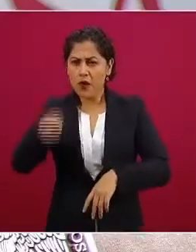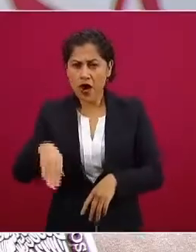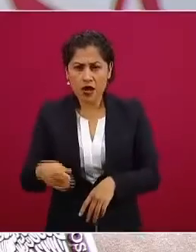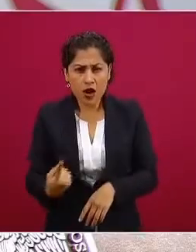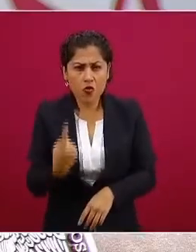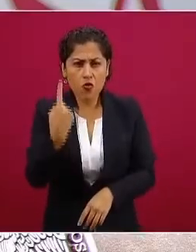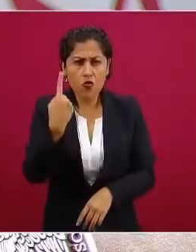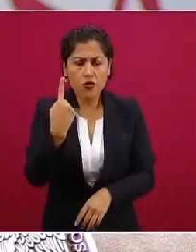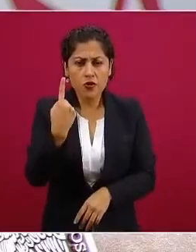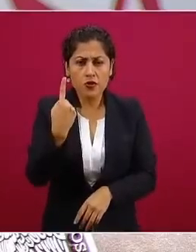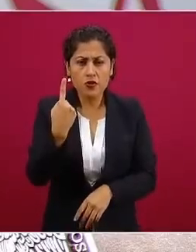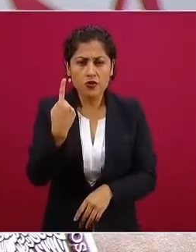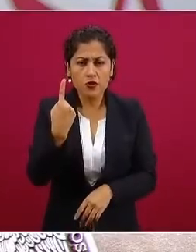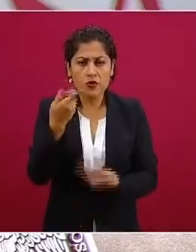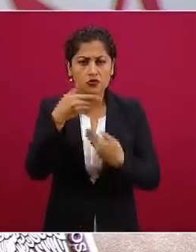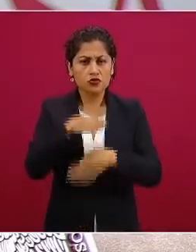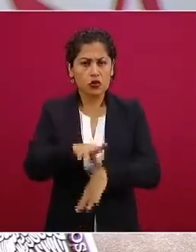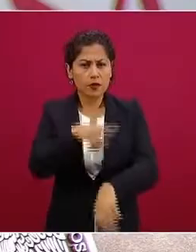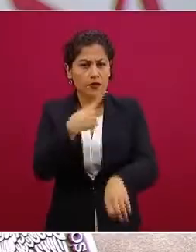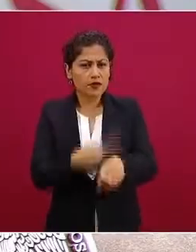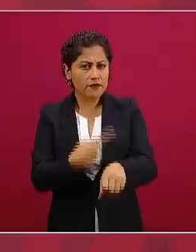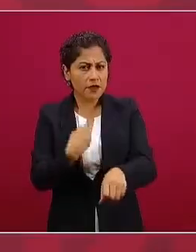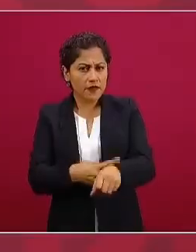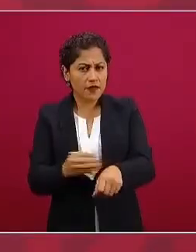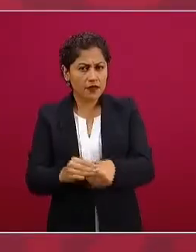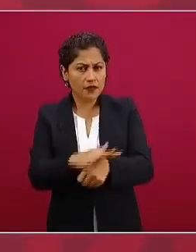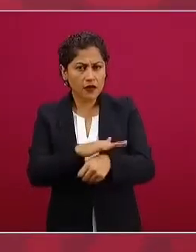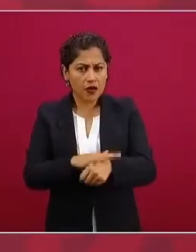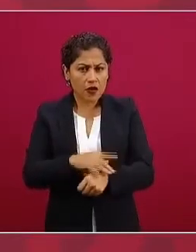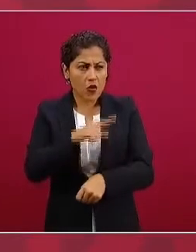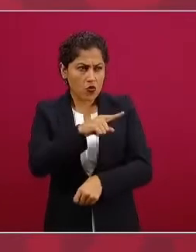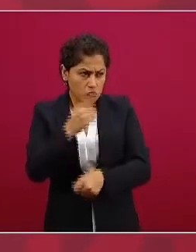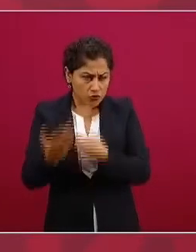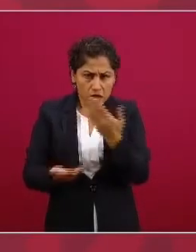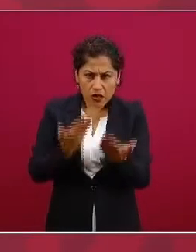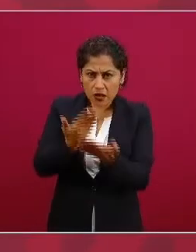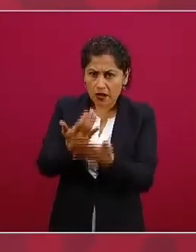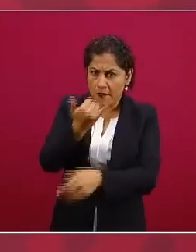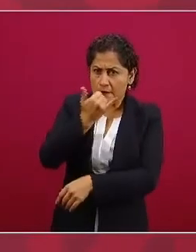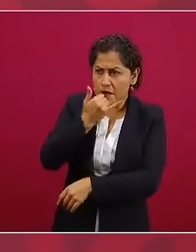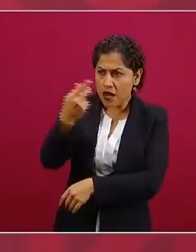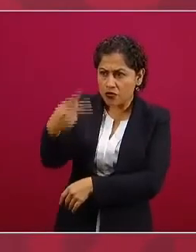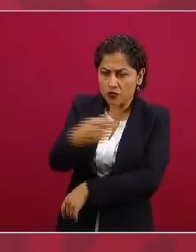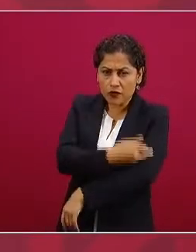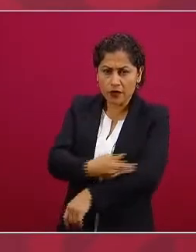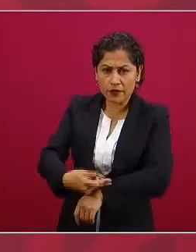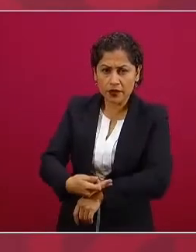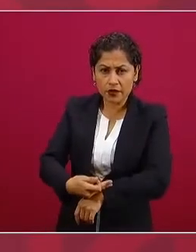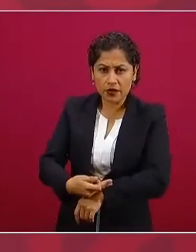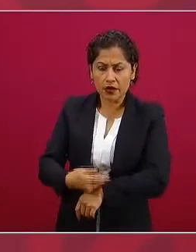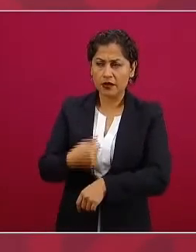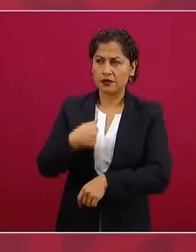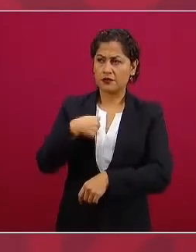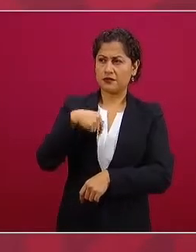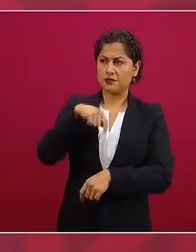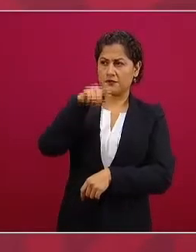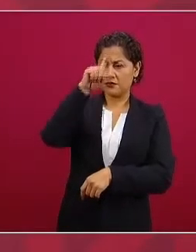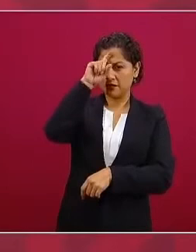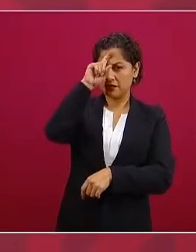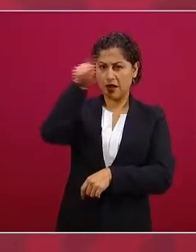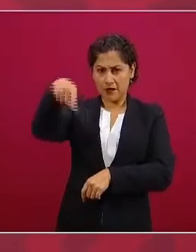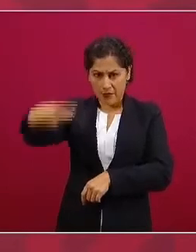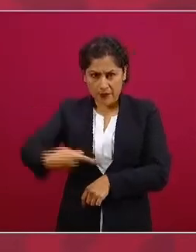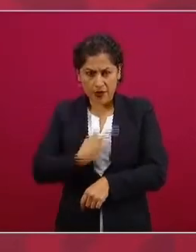de coronarios le va a ofrecer disculpas a sus familias le va a dar el